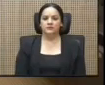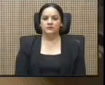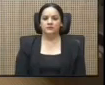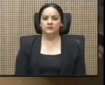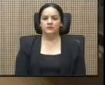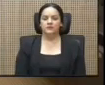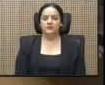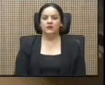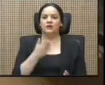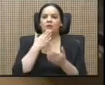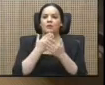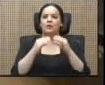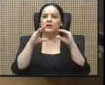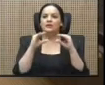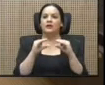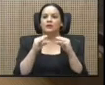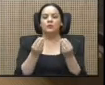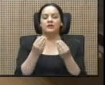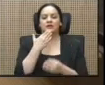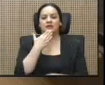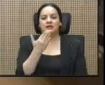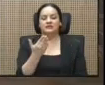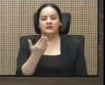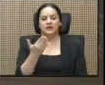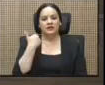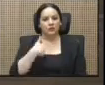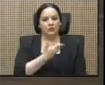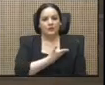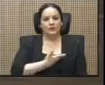Muy buenas tardes, muchas gracias señor presidente,